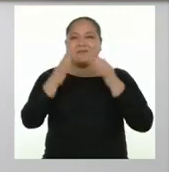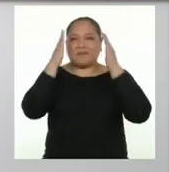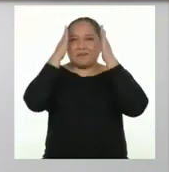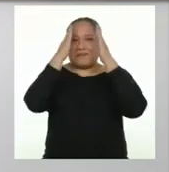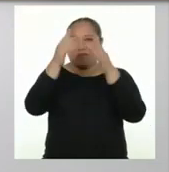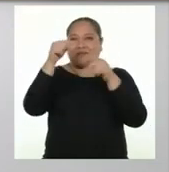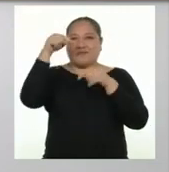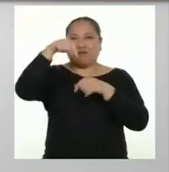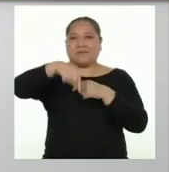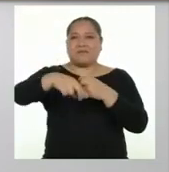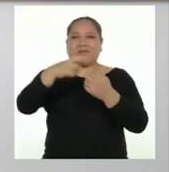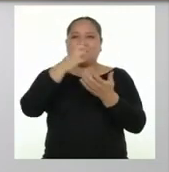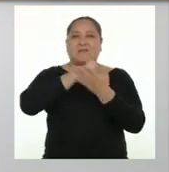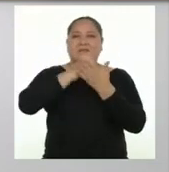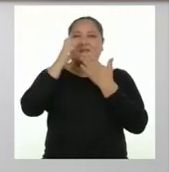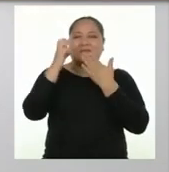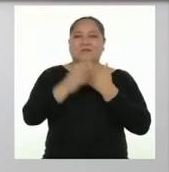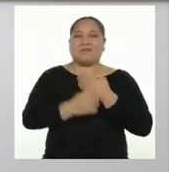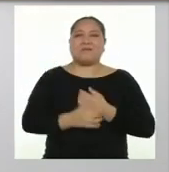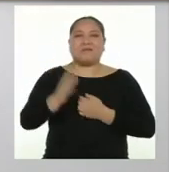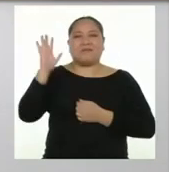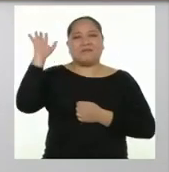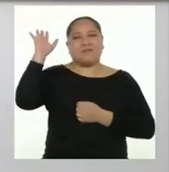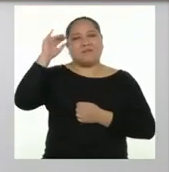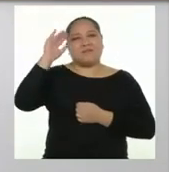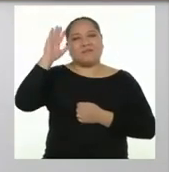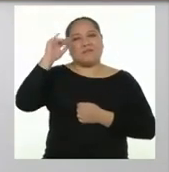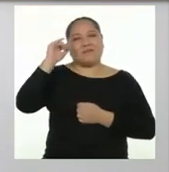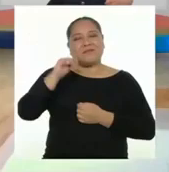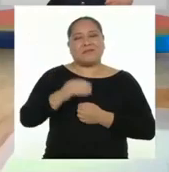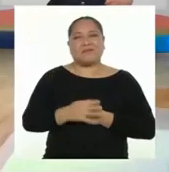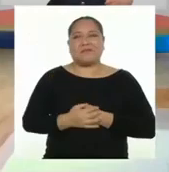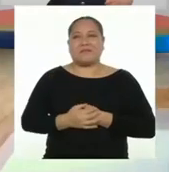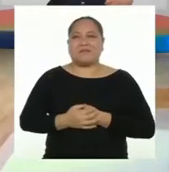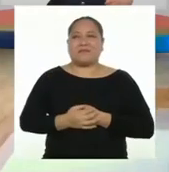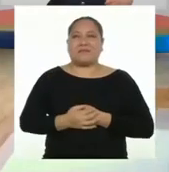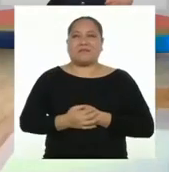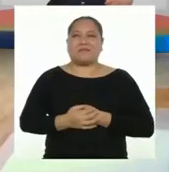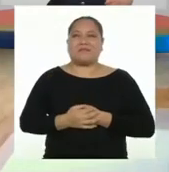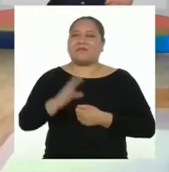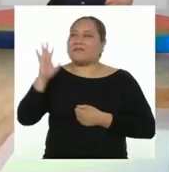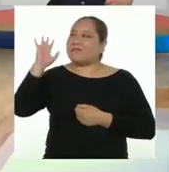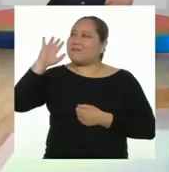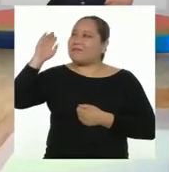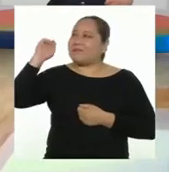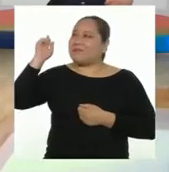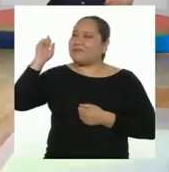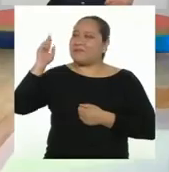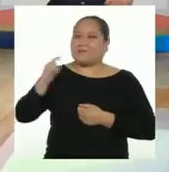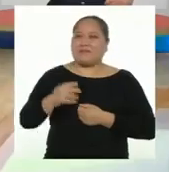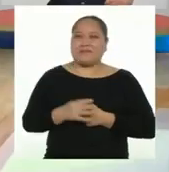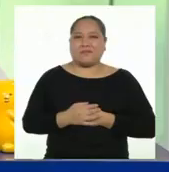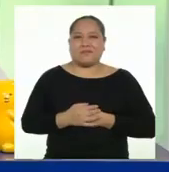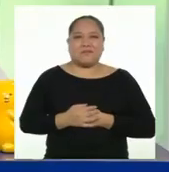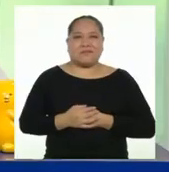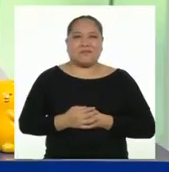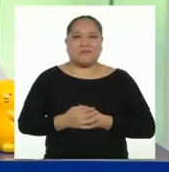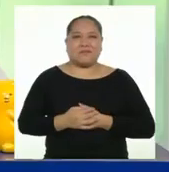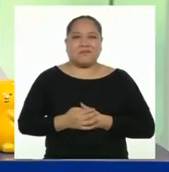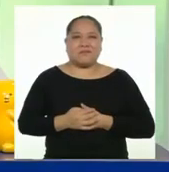por estar atentos al programa. Nos vemos. Nos vemos, profesora.